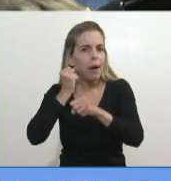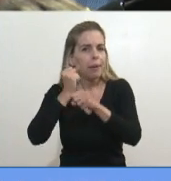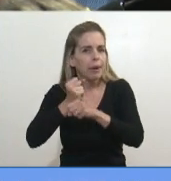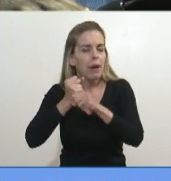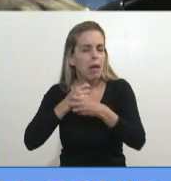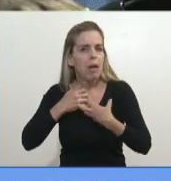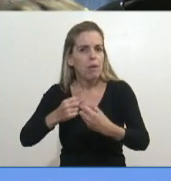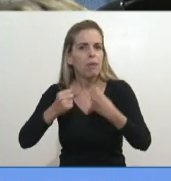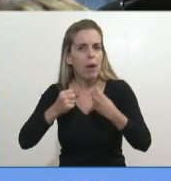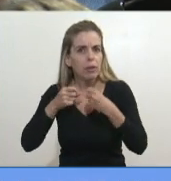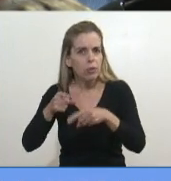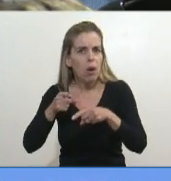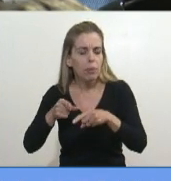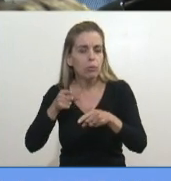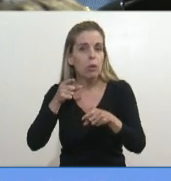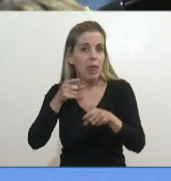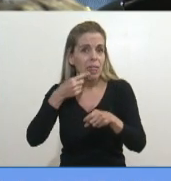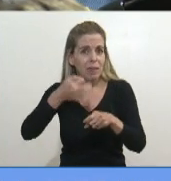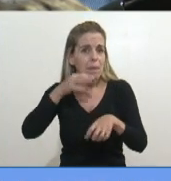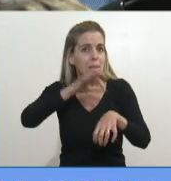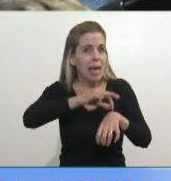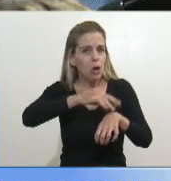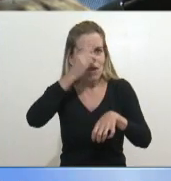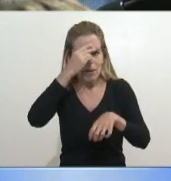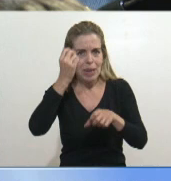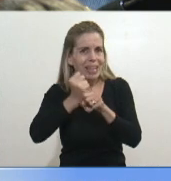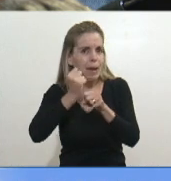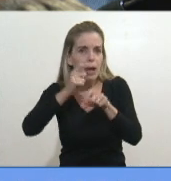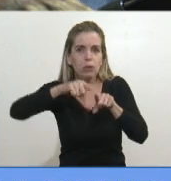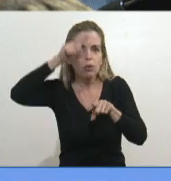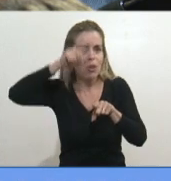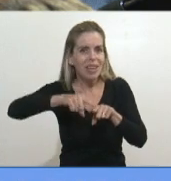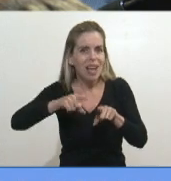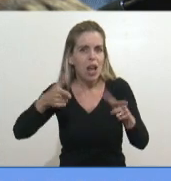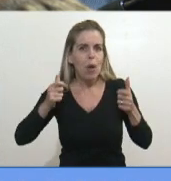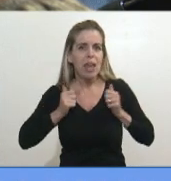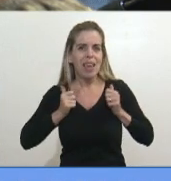porque es un trabajo de 24 horas. Esto no se descansa.